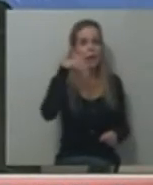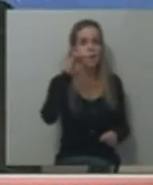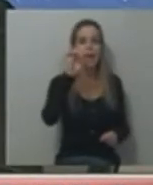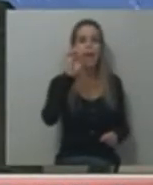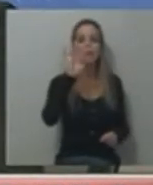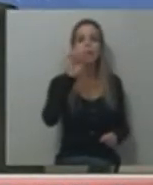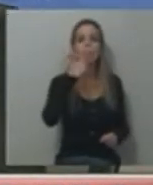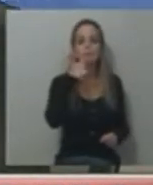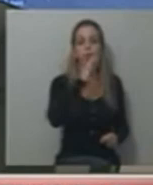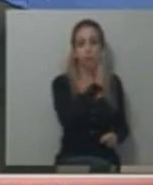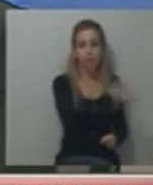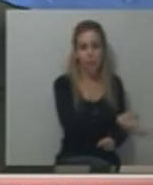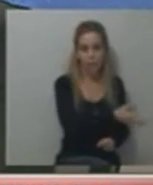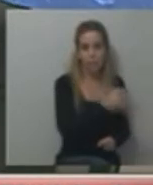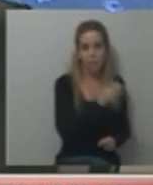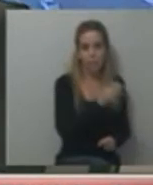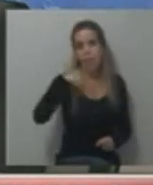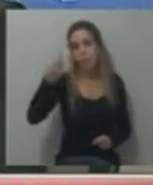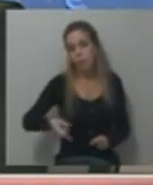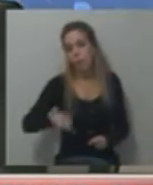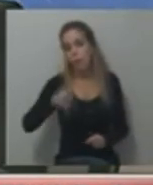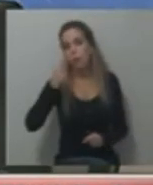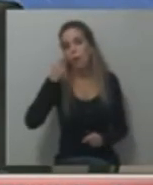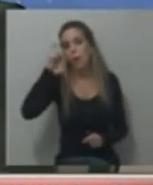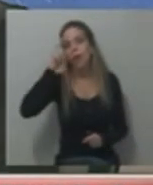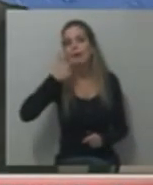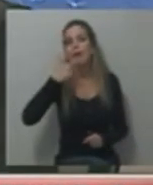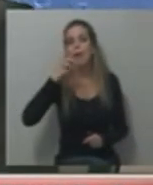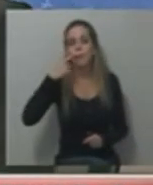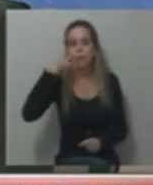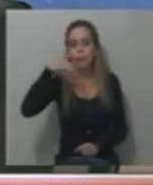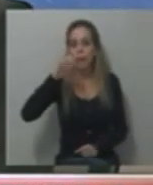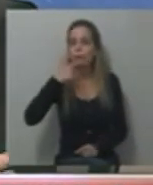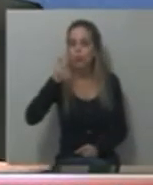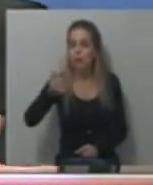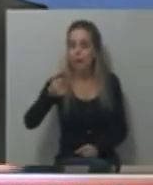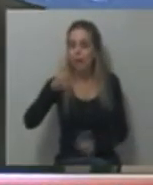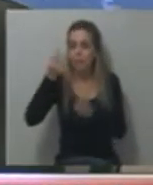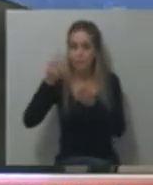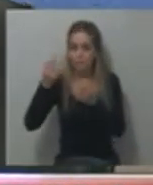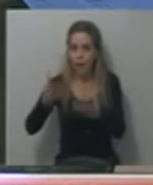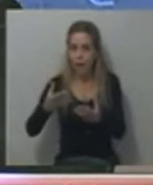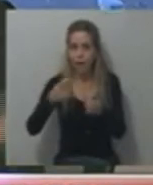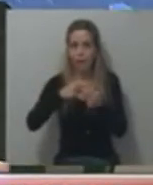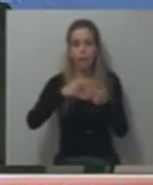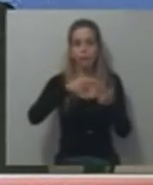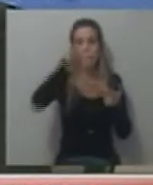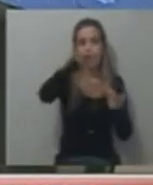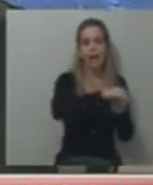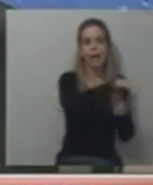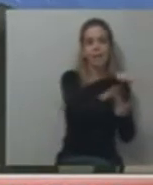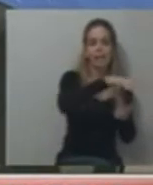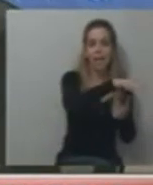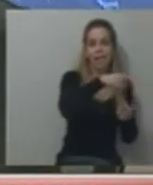Matanza le fue muy bien a Fernando Espinoza, le fue muy bien a Granados en esa isa y después hubo derrotas inesperadas. En Lanús,